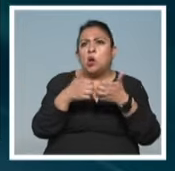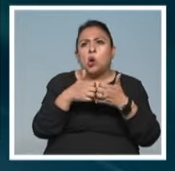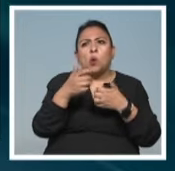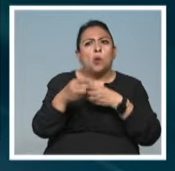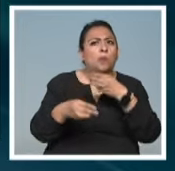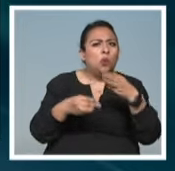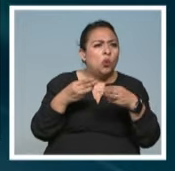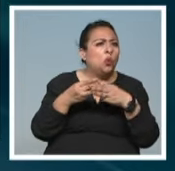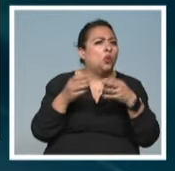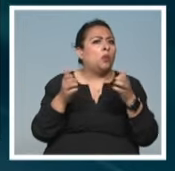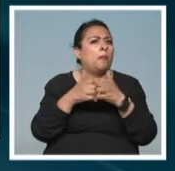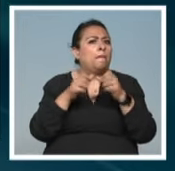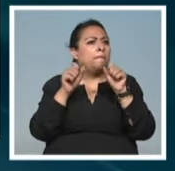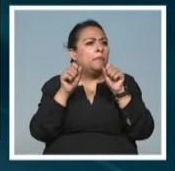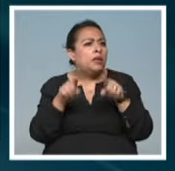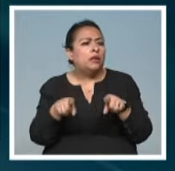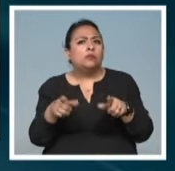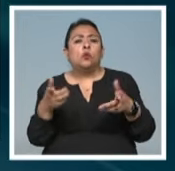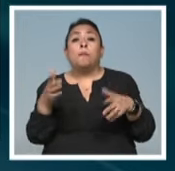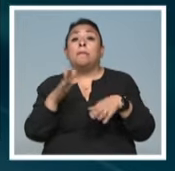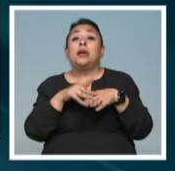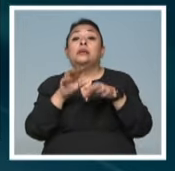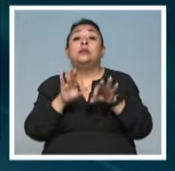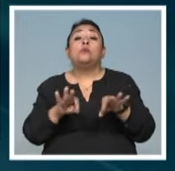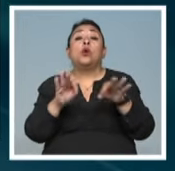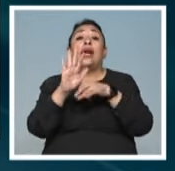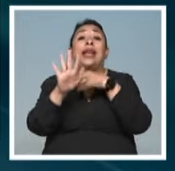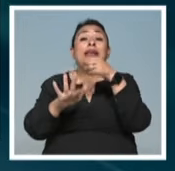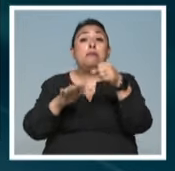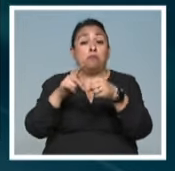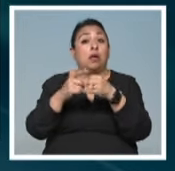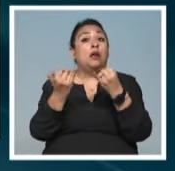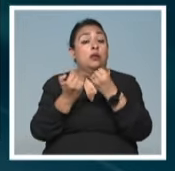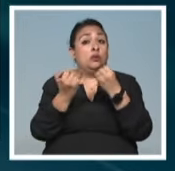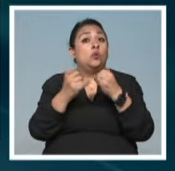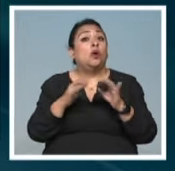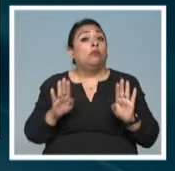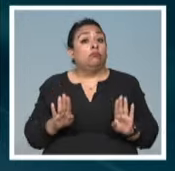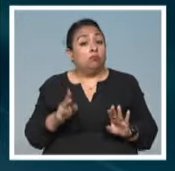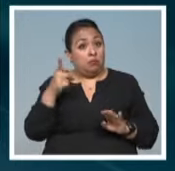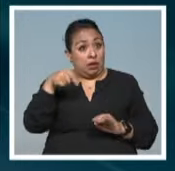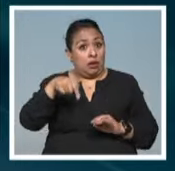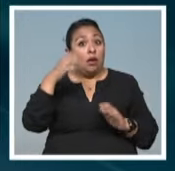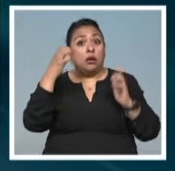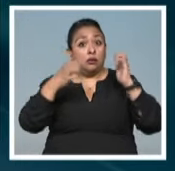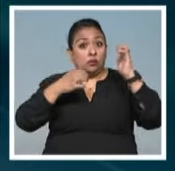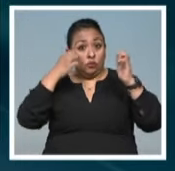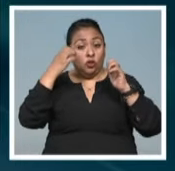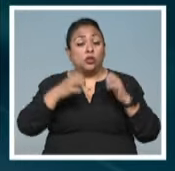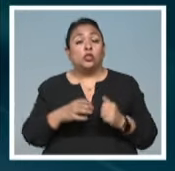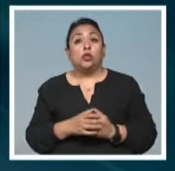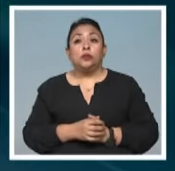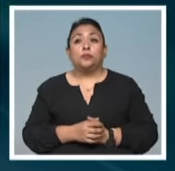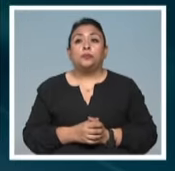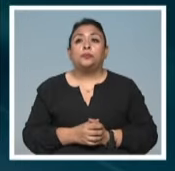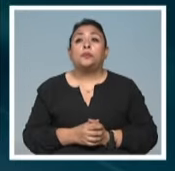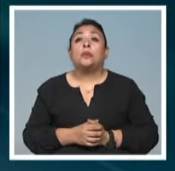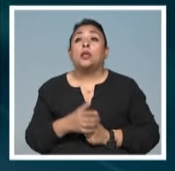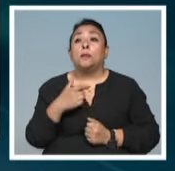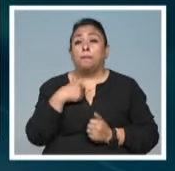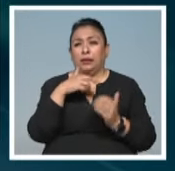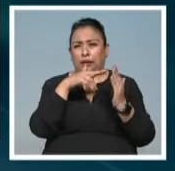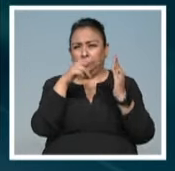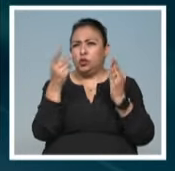el mundo como con ellos mismos y sobre todo los animales, que también es un factor para esta exposición. Mis